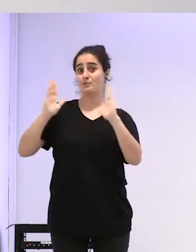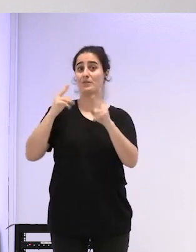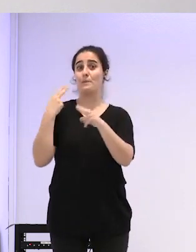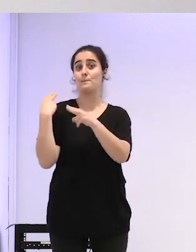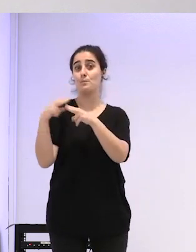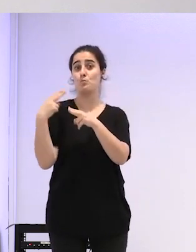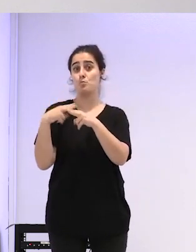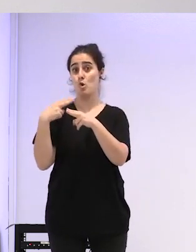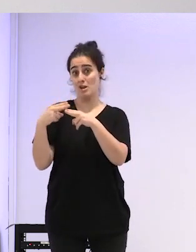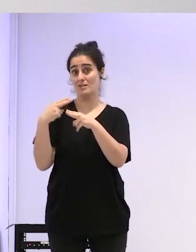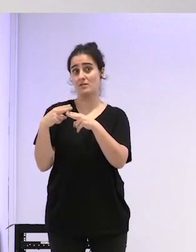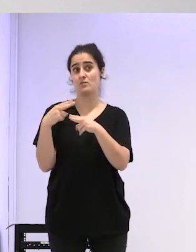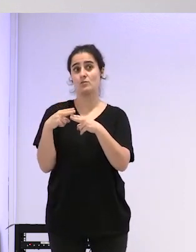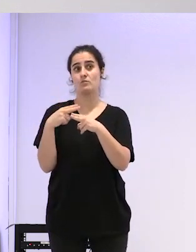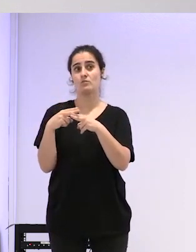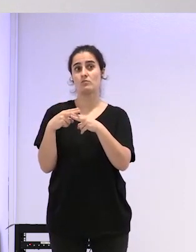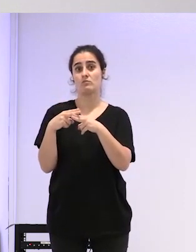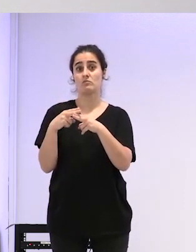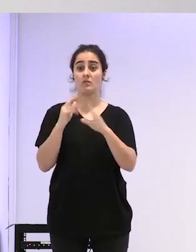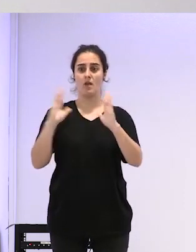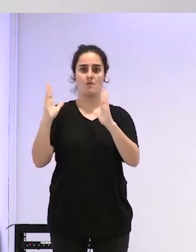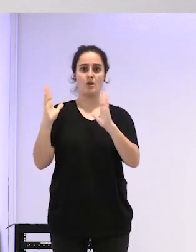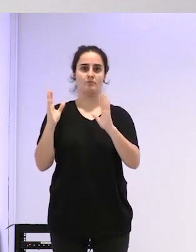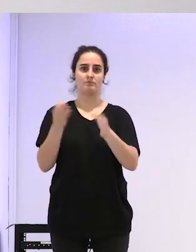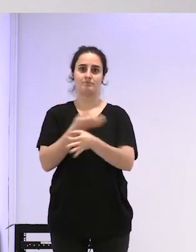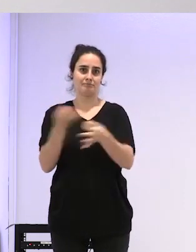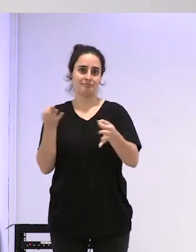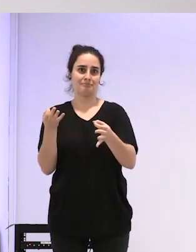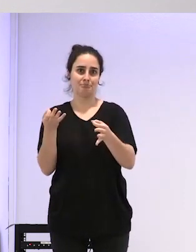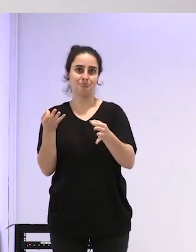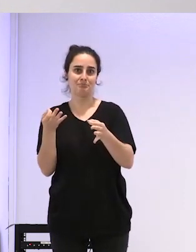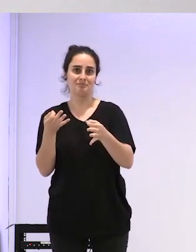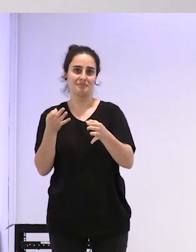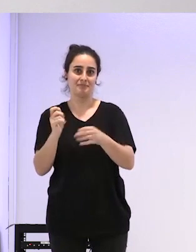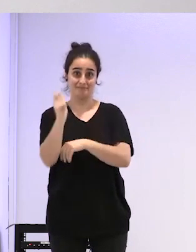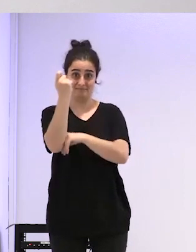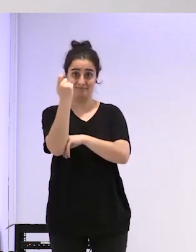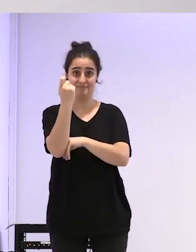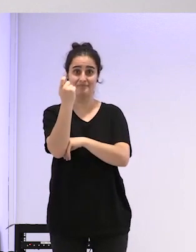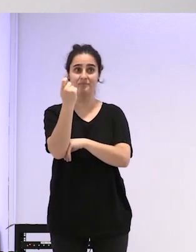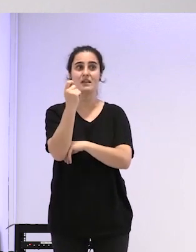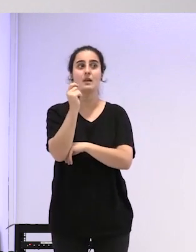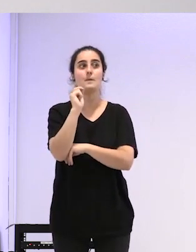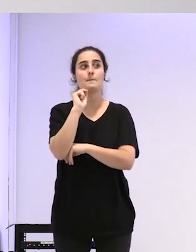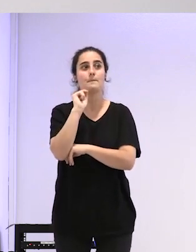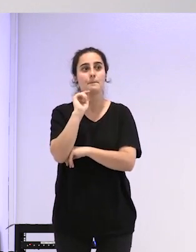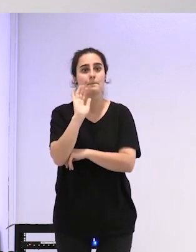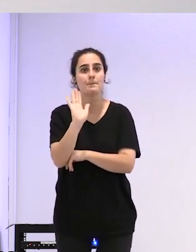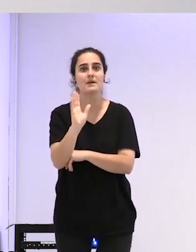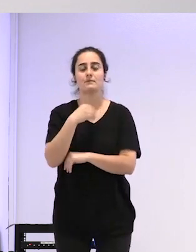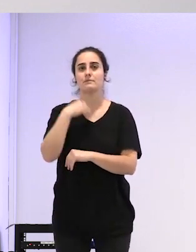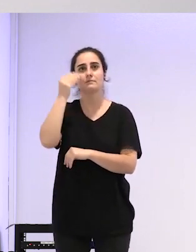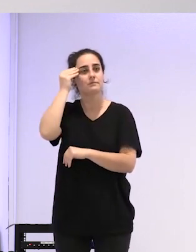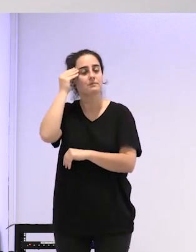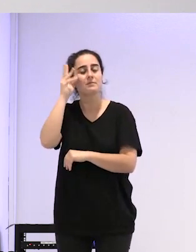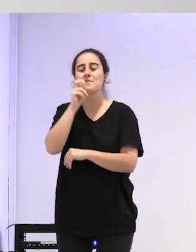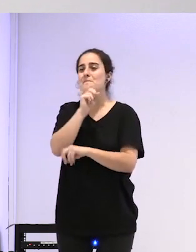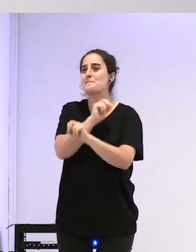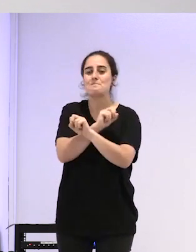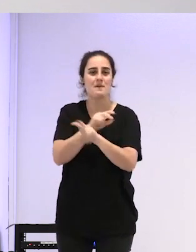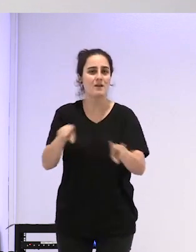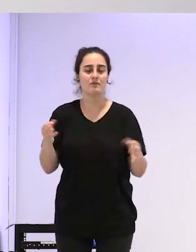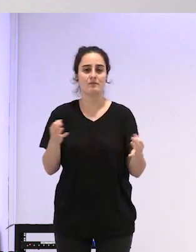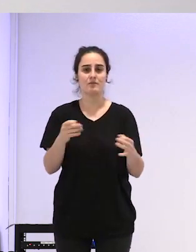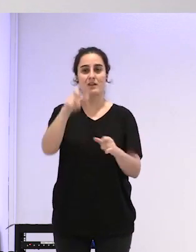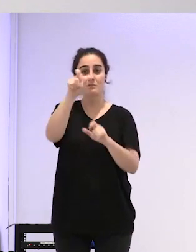se bueno cuajó pero es que lo peor lo peor es ver el sufrimiento en las personas